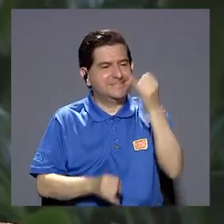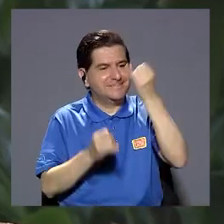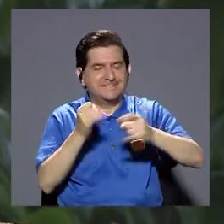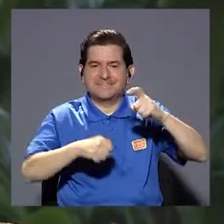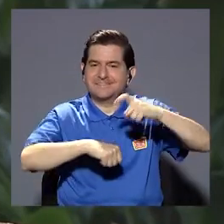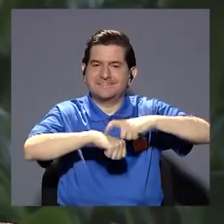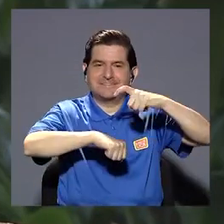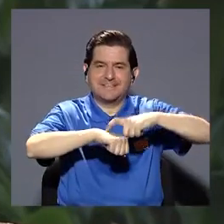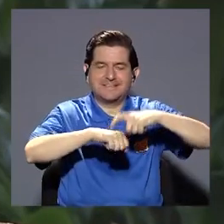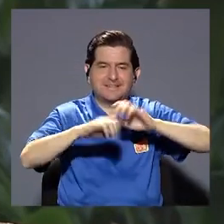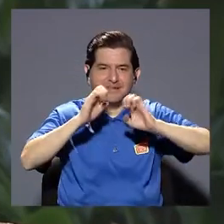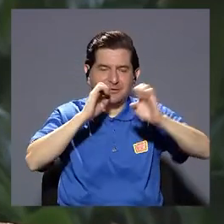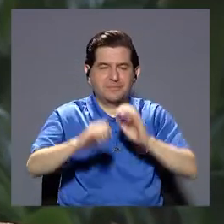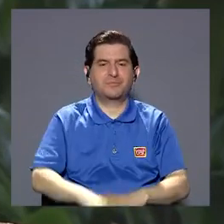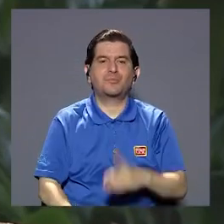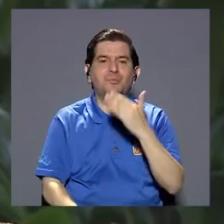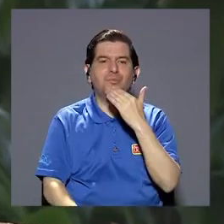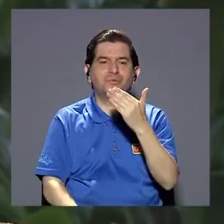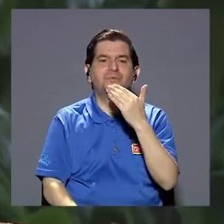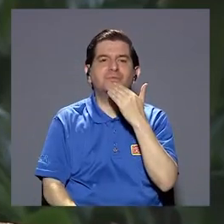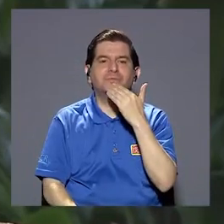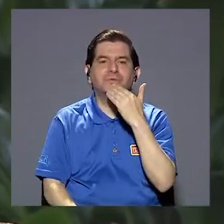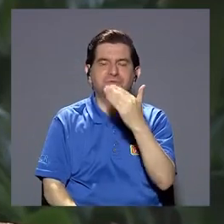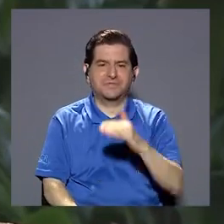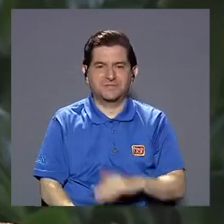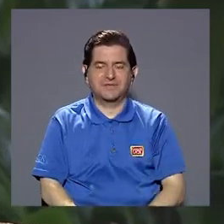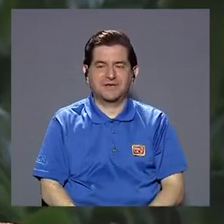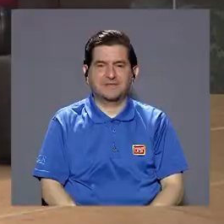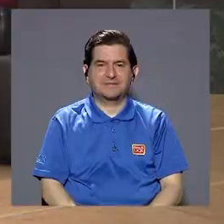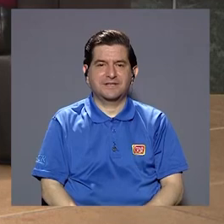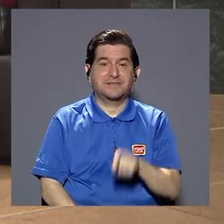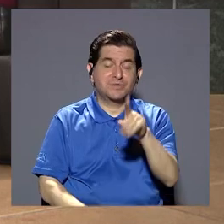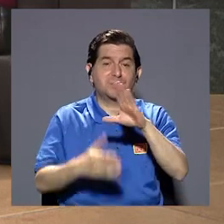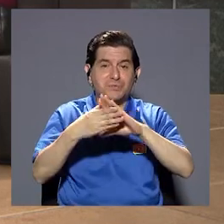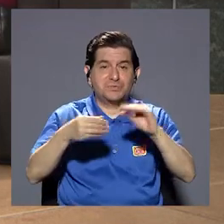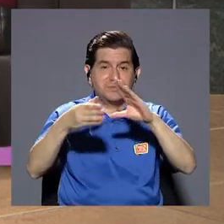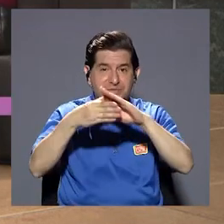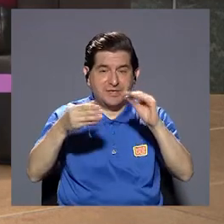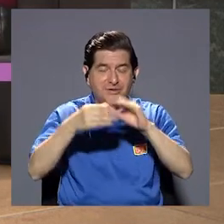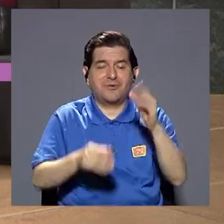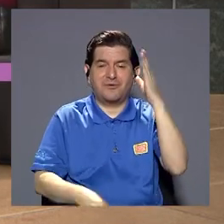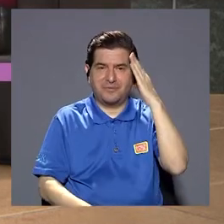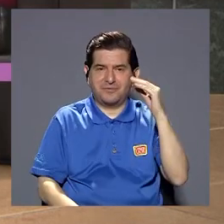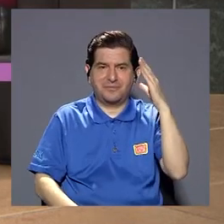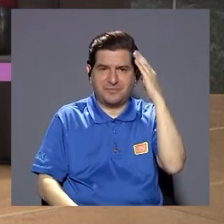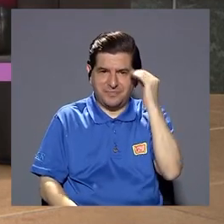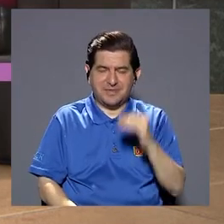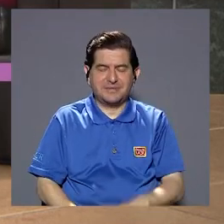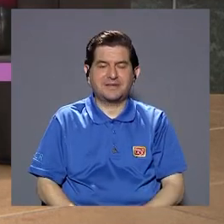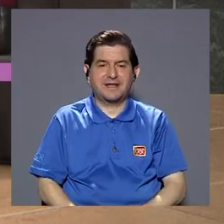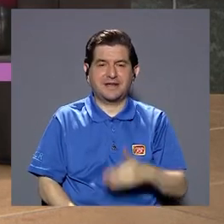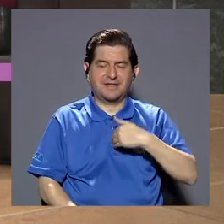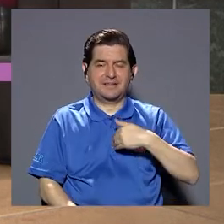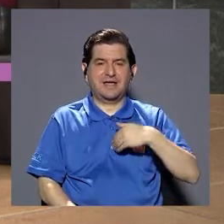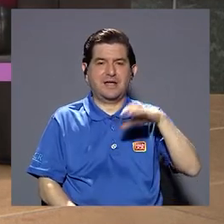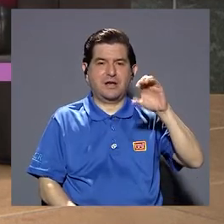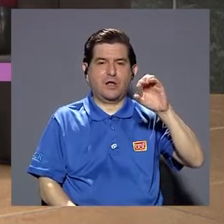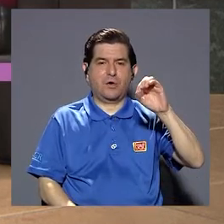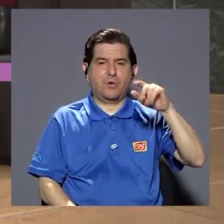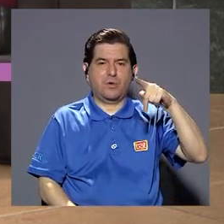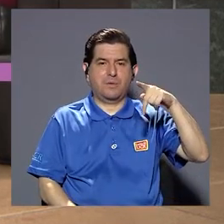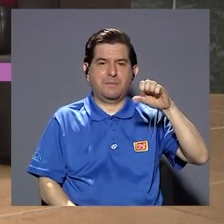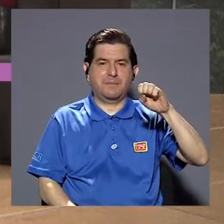¿verdad? en números en índices o en porcentajes ok pues se nos ha ido el tiempo de la entrevista